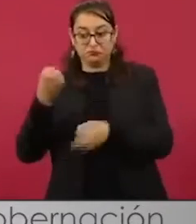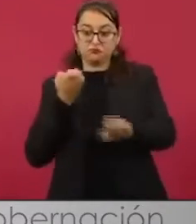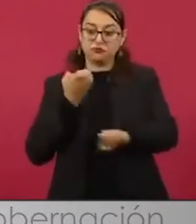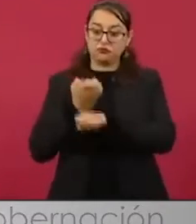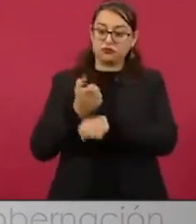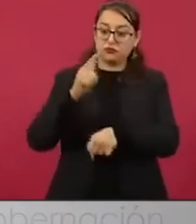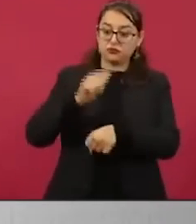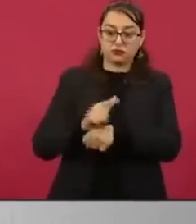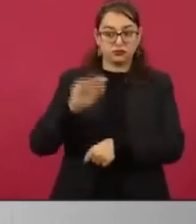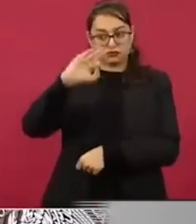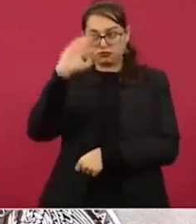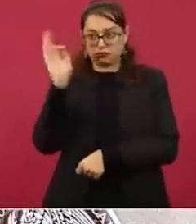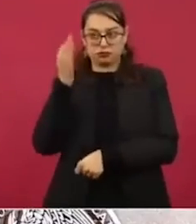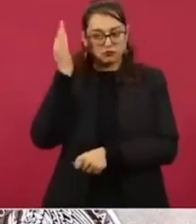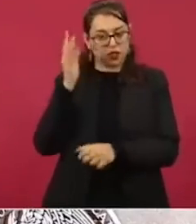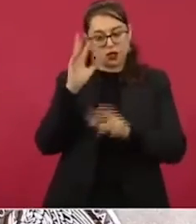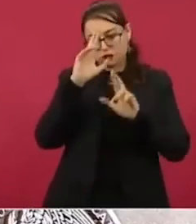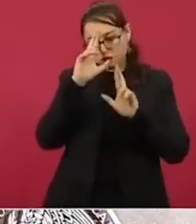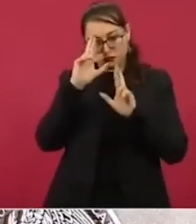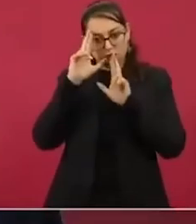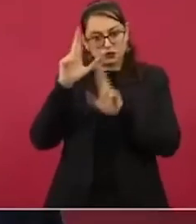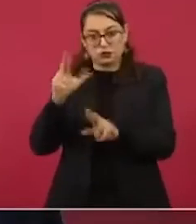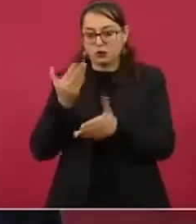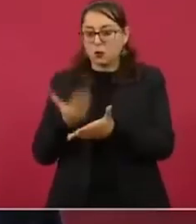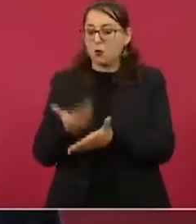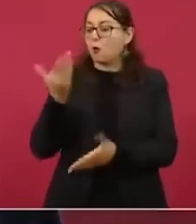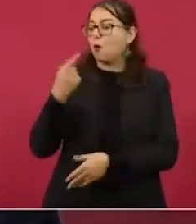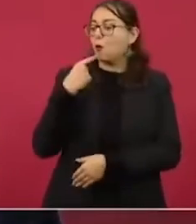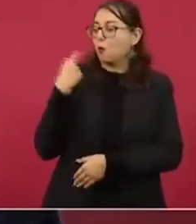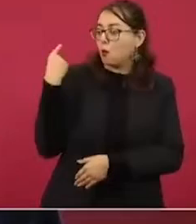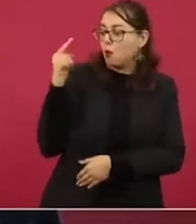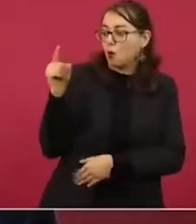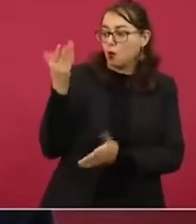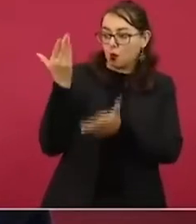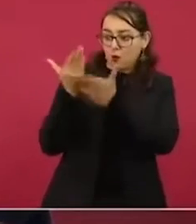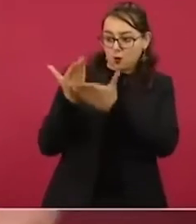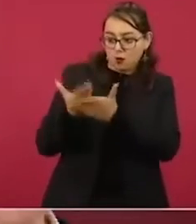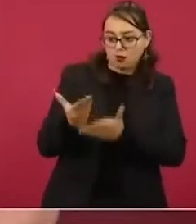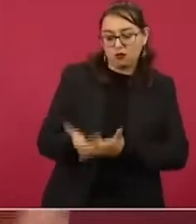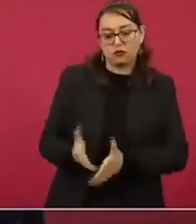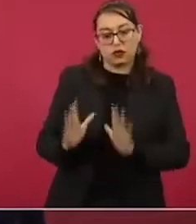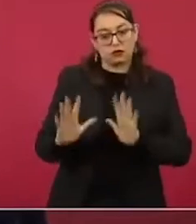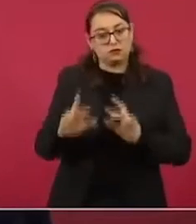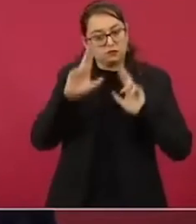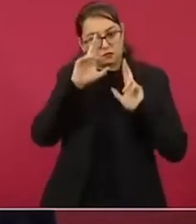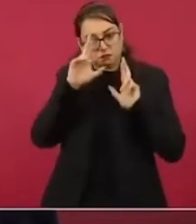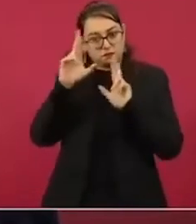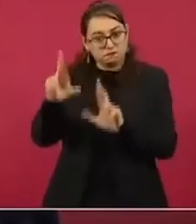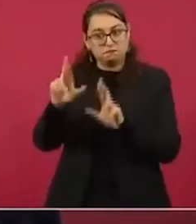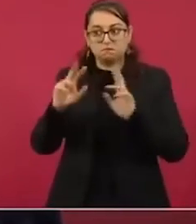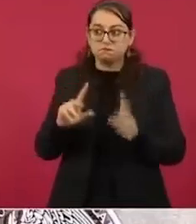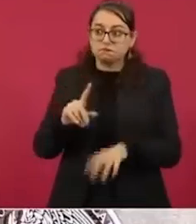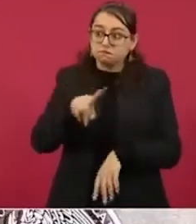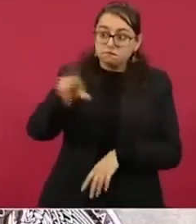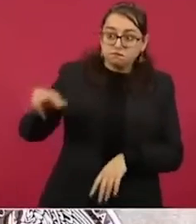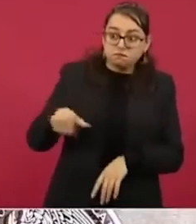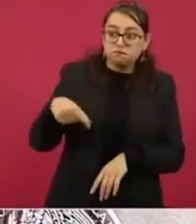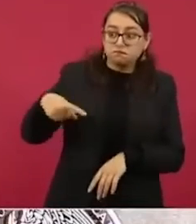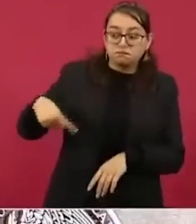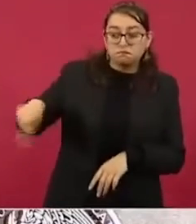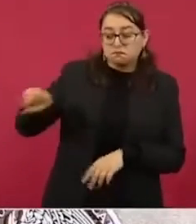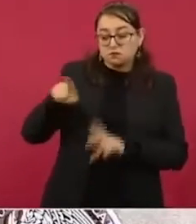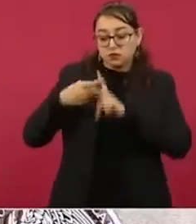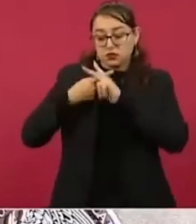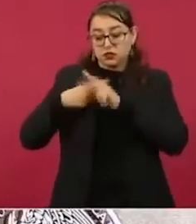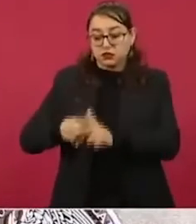instancia federal donde hayan sido presentadas estas denuncias. Tendrán ellos que integrar